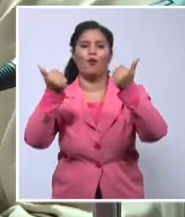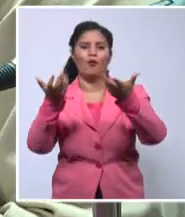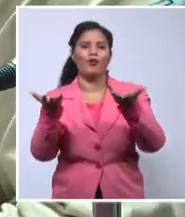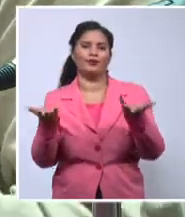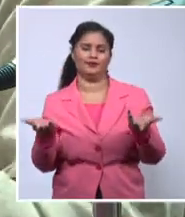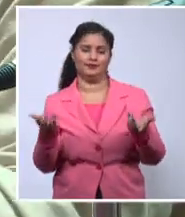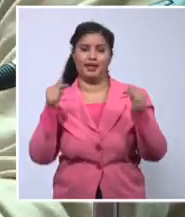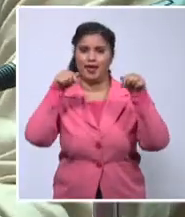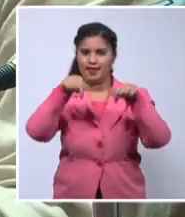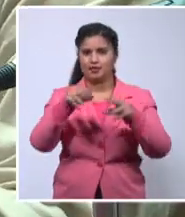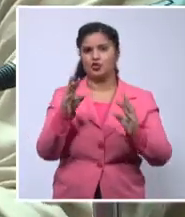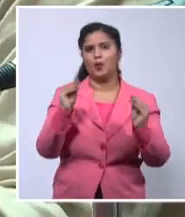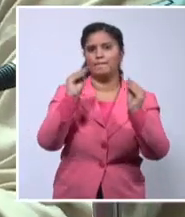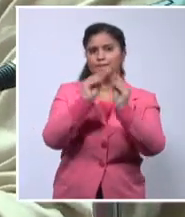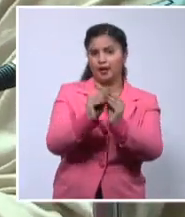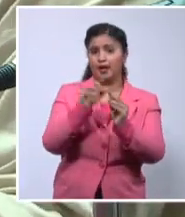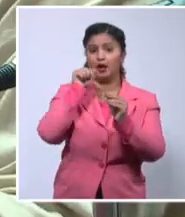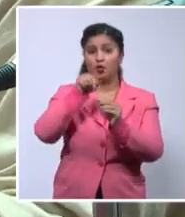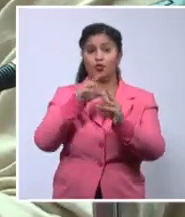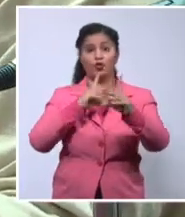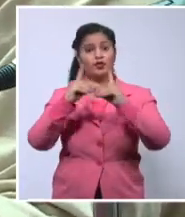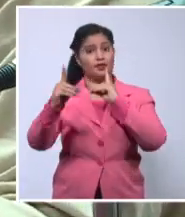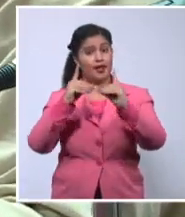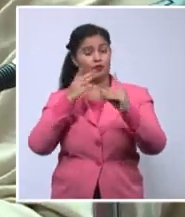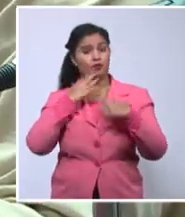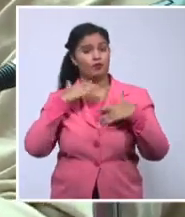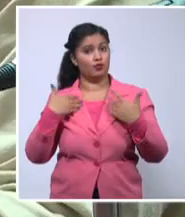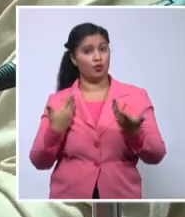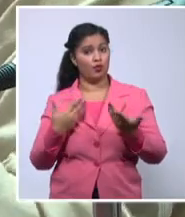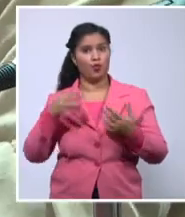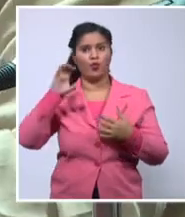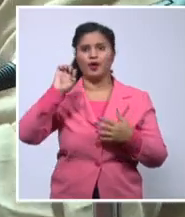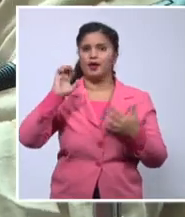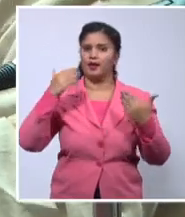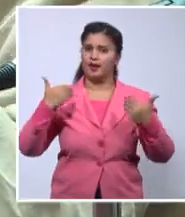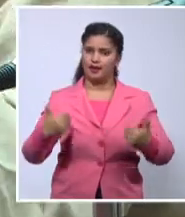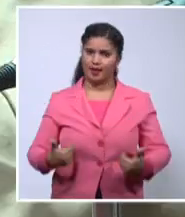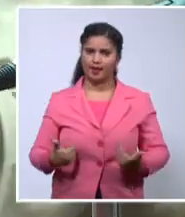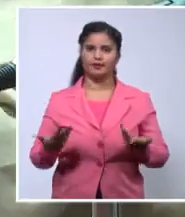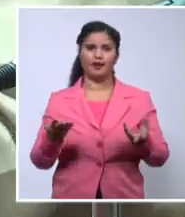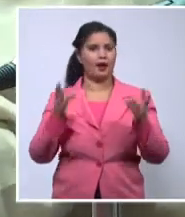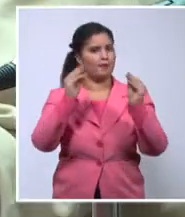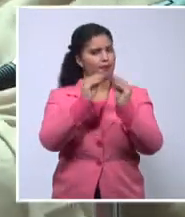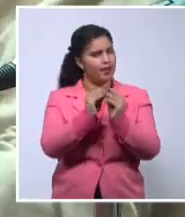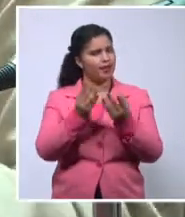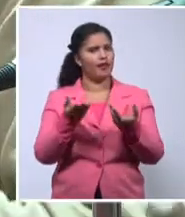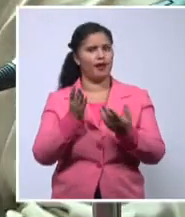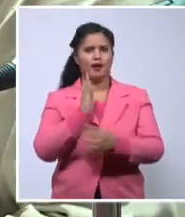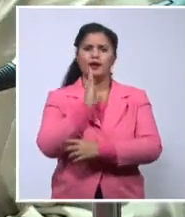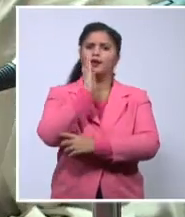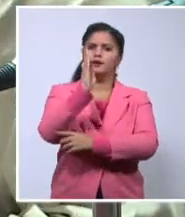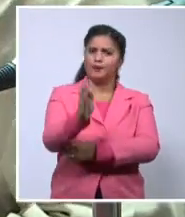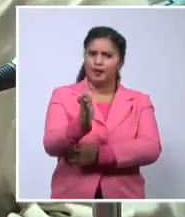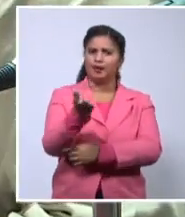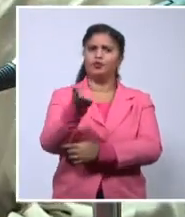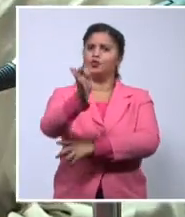y que, como decía Emilio, Emilio, eso sirva para de verdad transformar la realidad